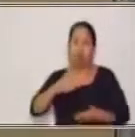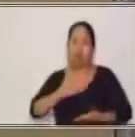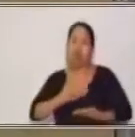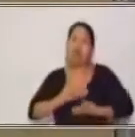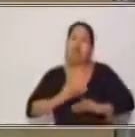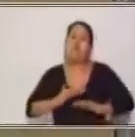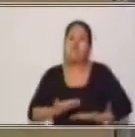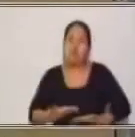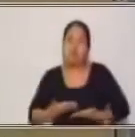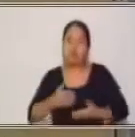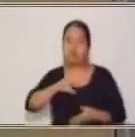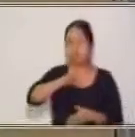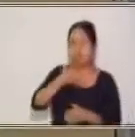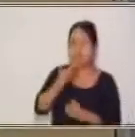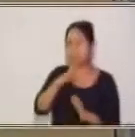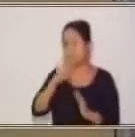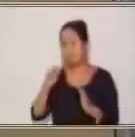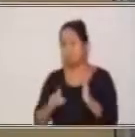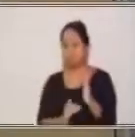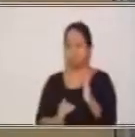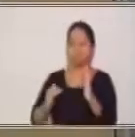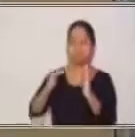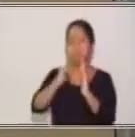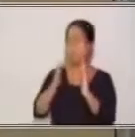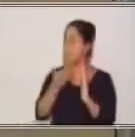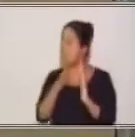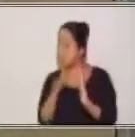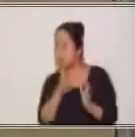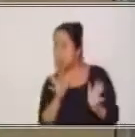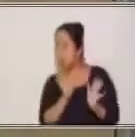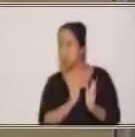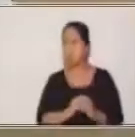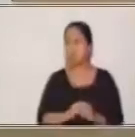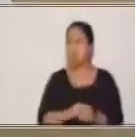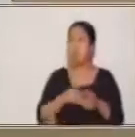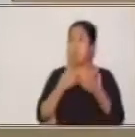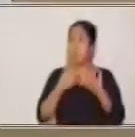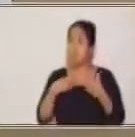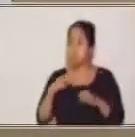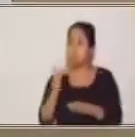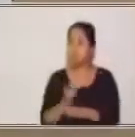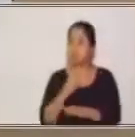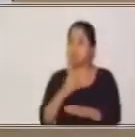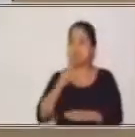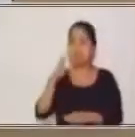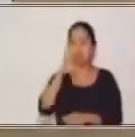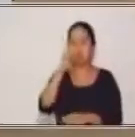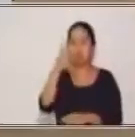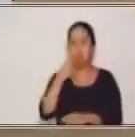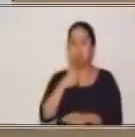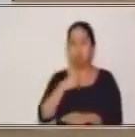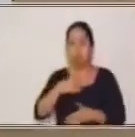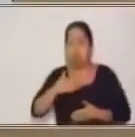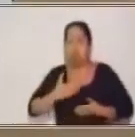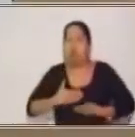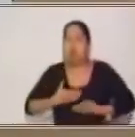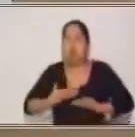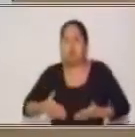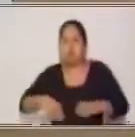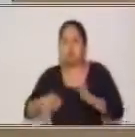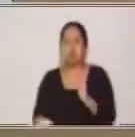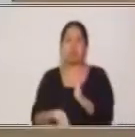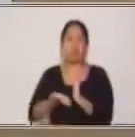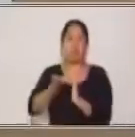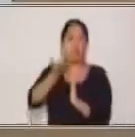tipo de confianza, pero aún no lo suficiente. ¿Verdad? Pero si utilizamos el vos, el grado de confianza